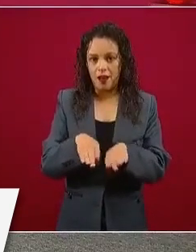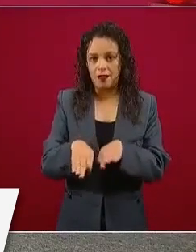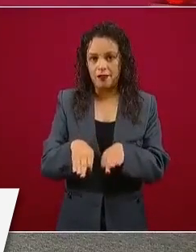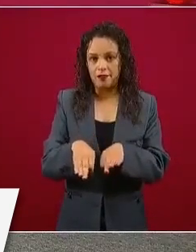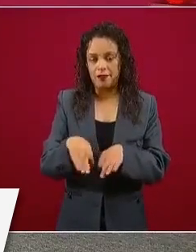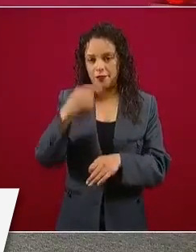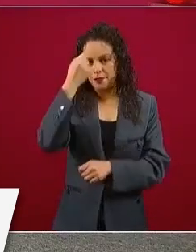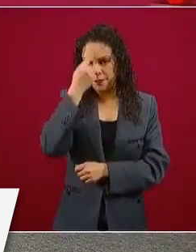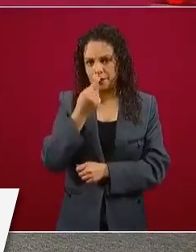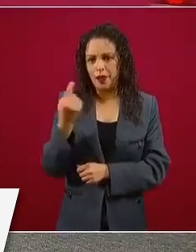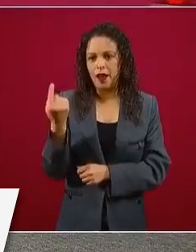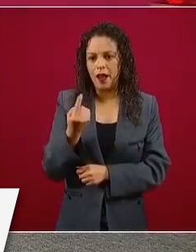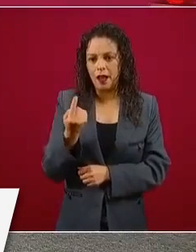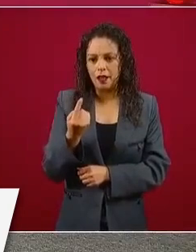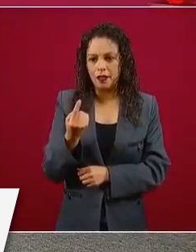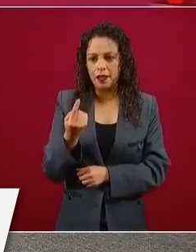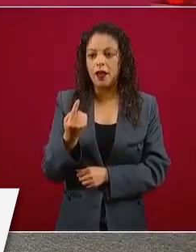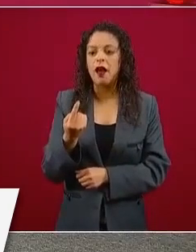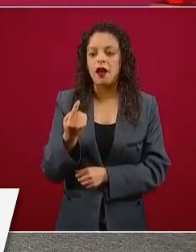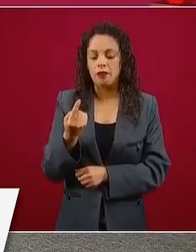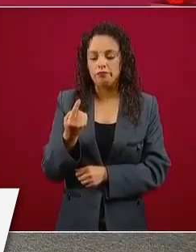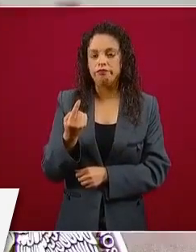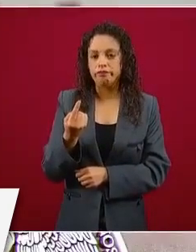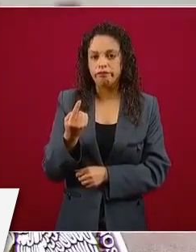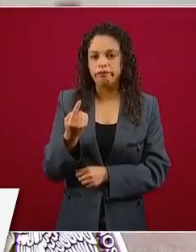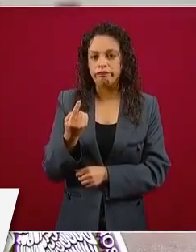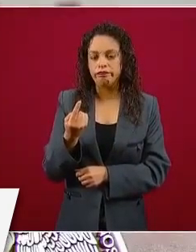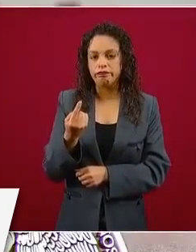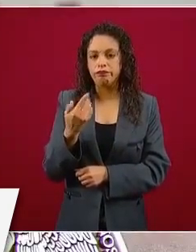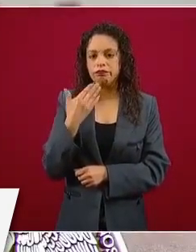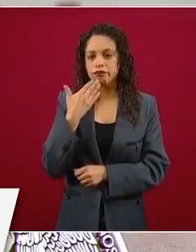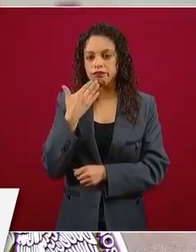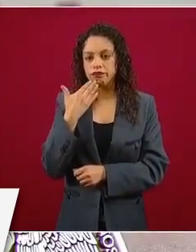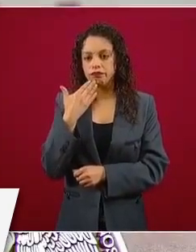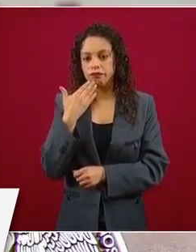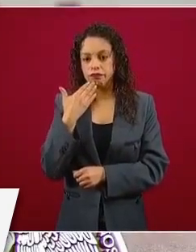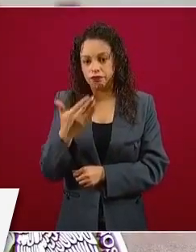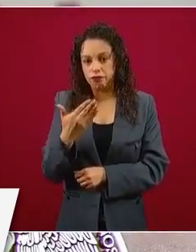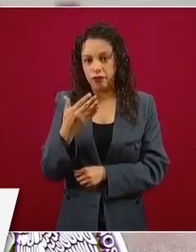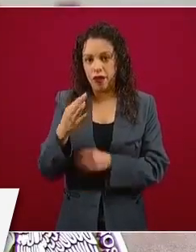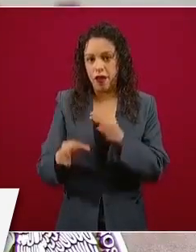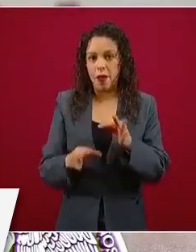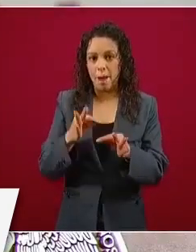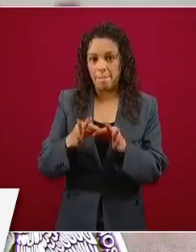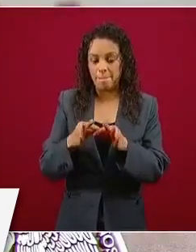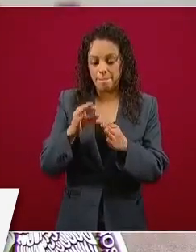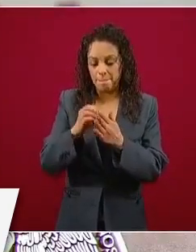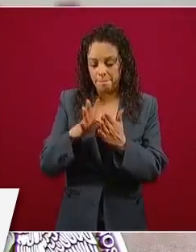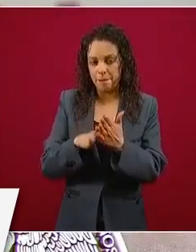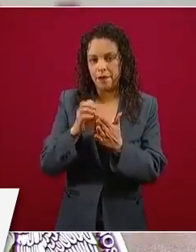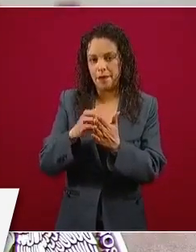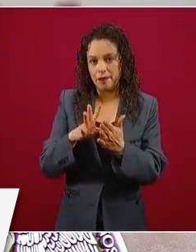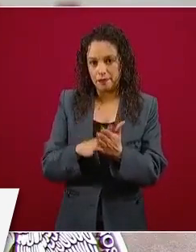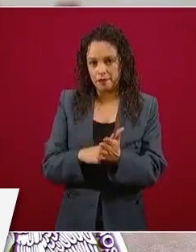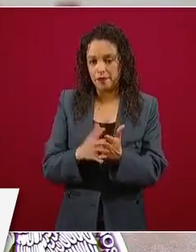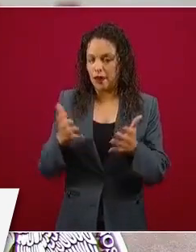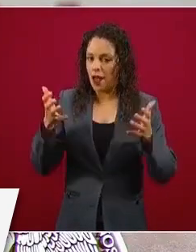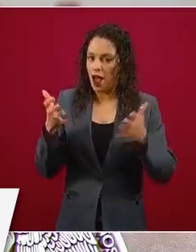para instrumentar el acuerdo, porque